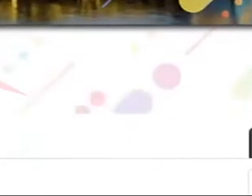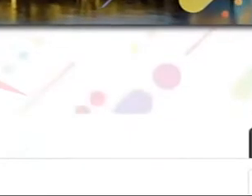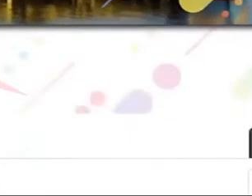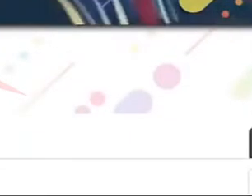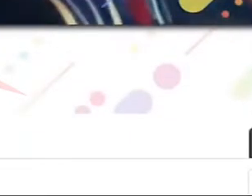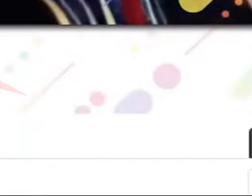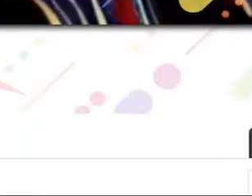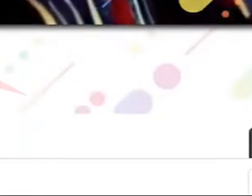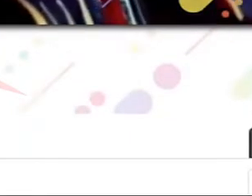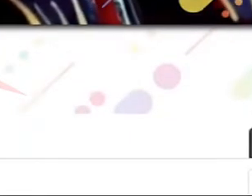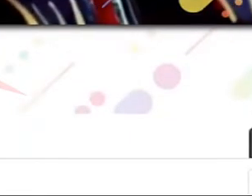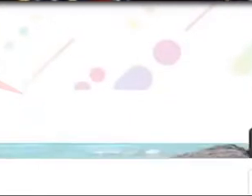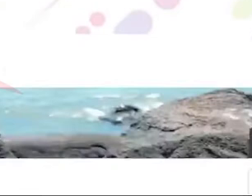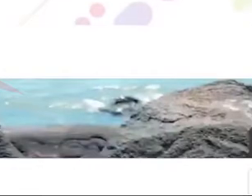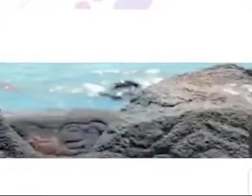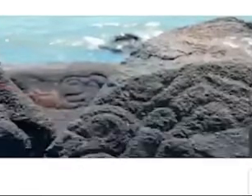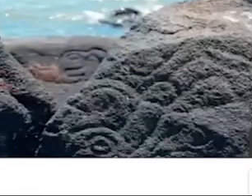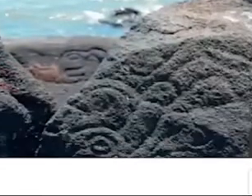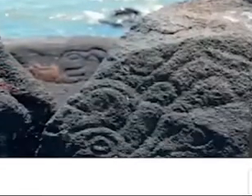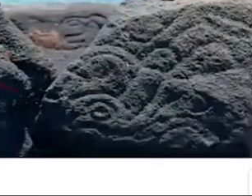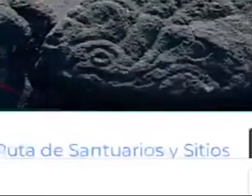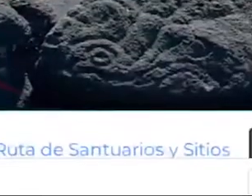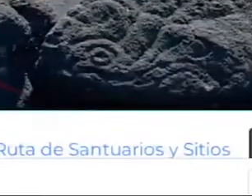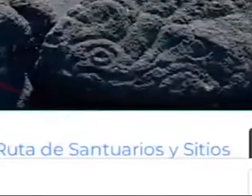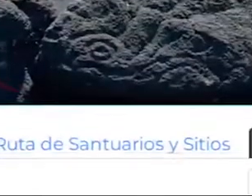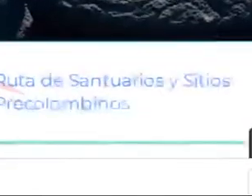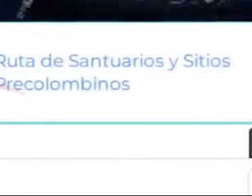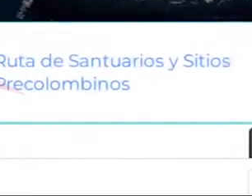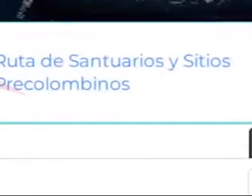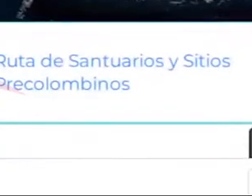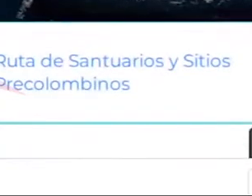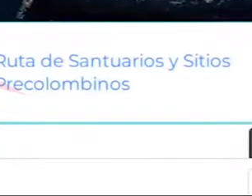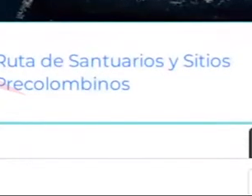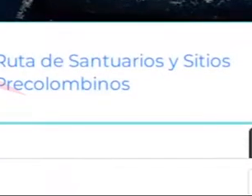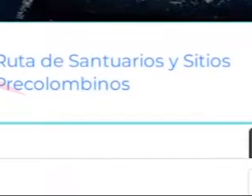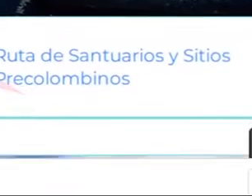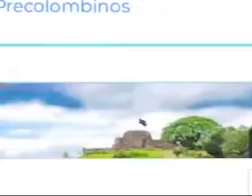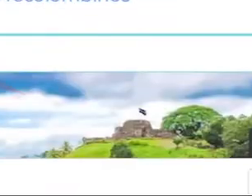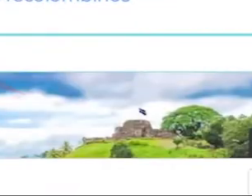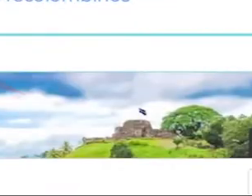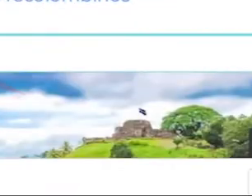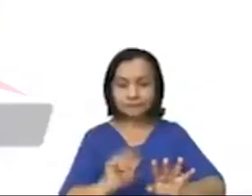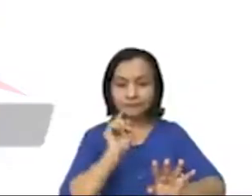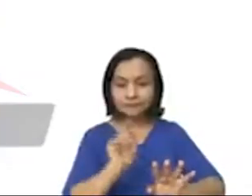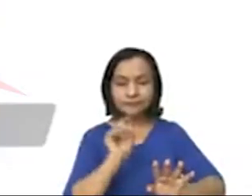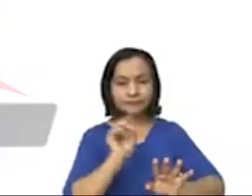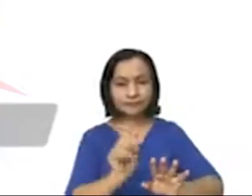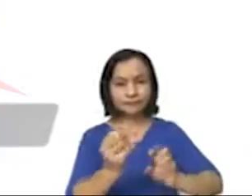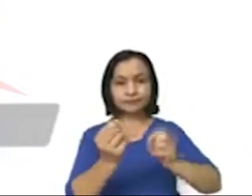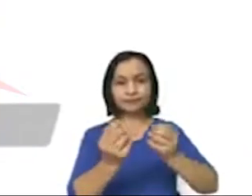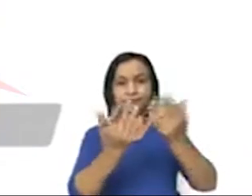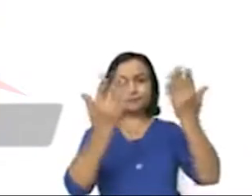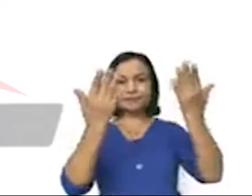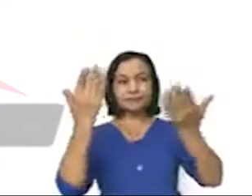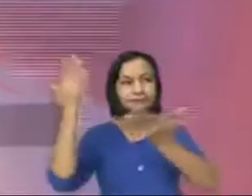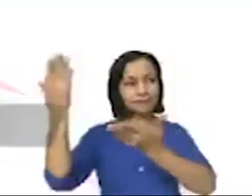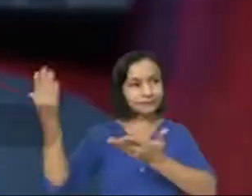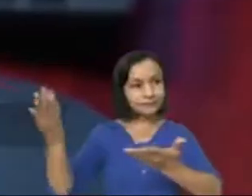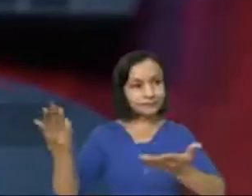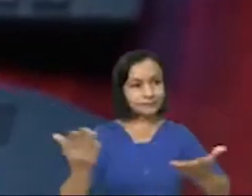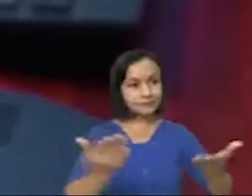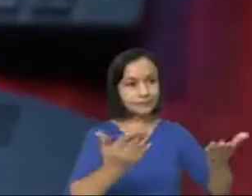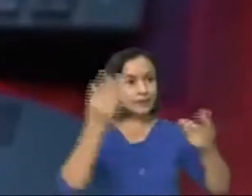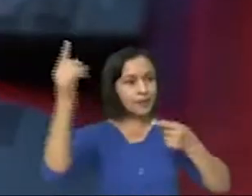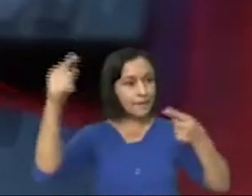los departamentos de las regiones del país, en donde ahí a la hora de que ellos ingresen a la página van a poder ver después de la bienvenida un